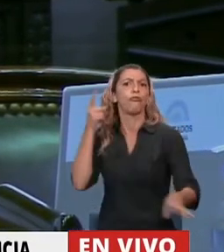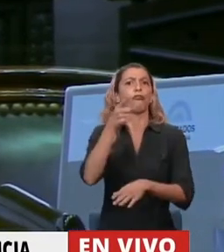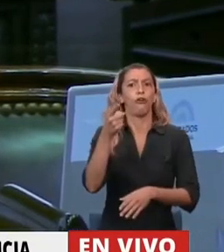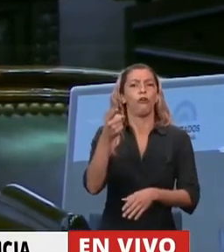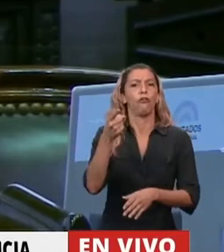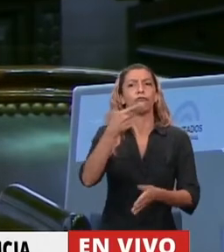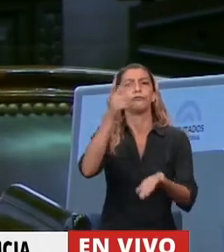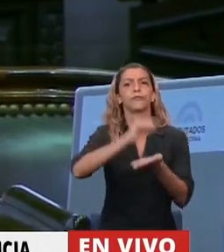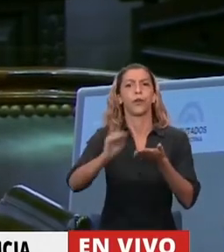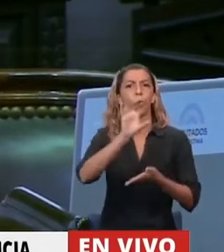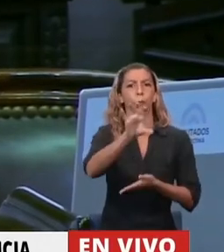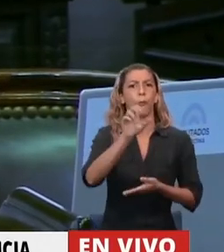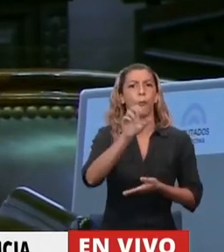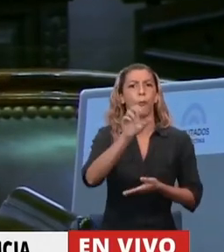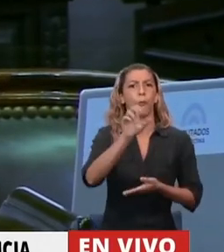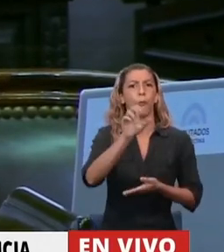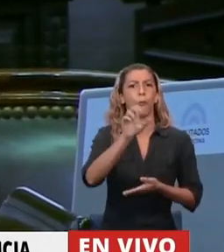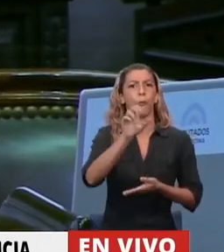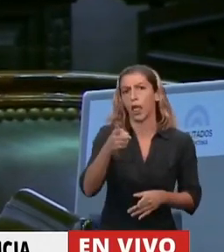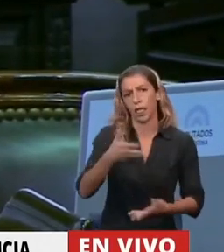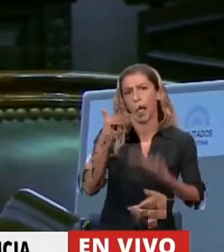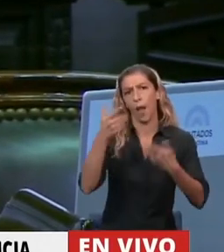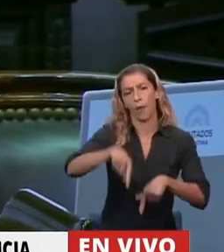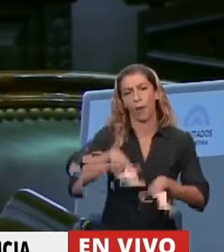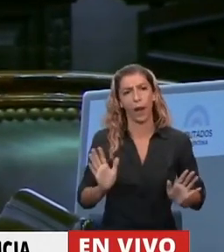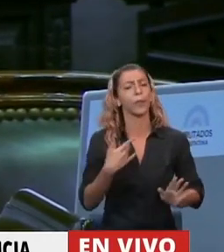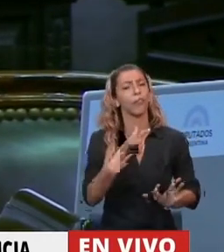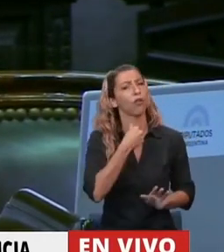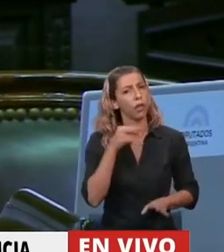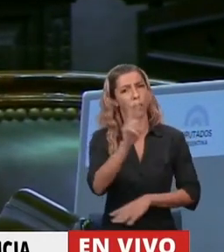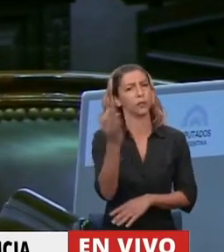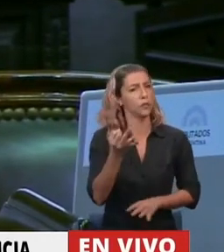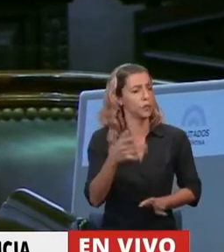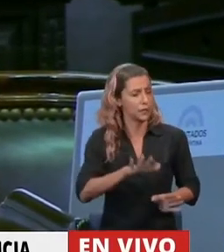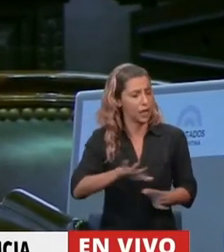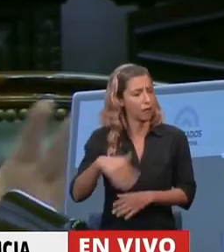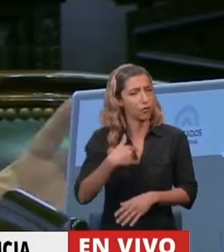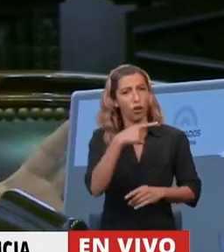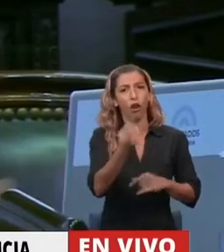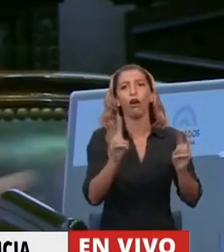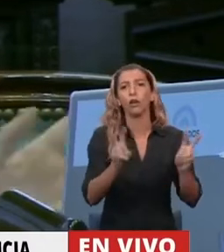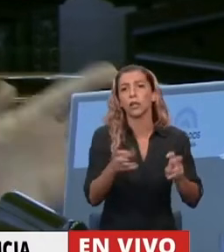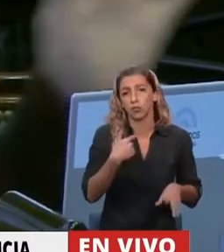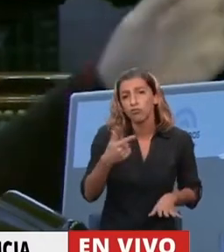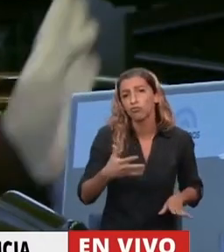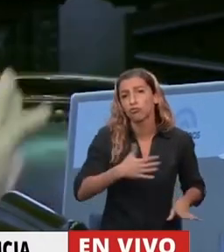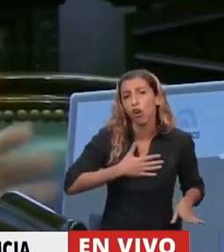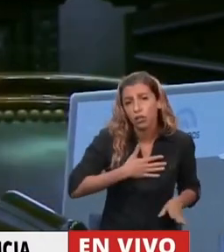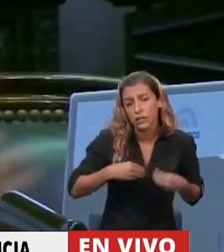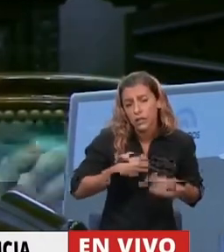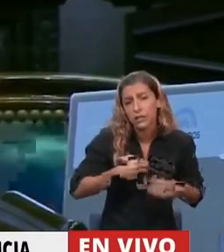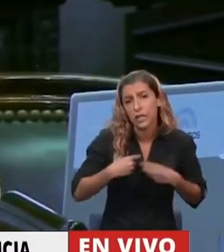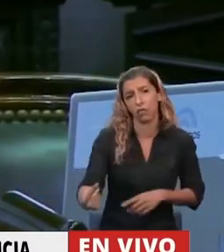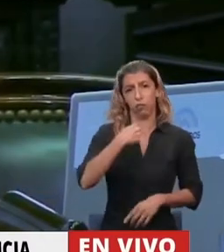pertinente. Yo quería hacer una moción de privilegio, Presidente, porque efectivamente, yo al menos me siento agraviado, no sé, capaz que